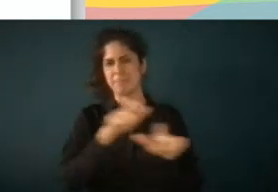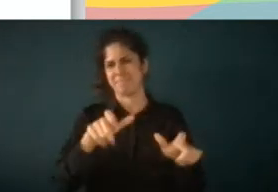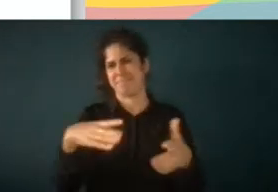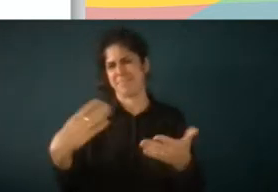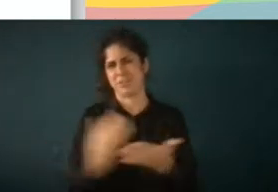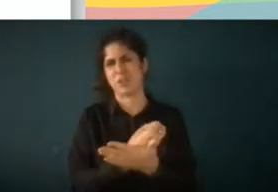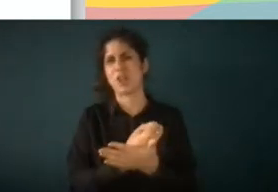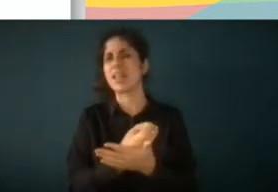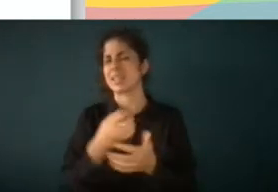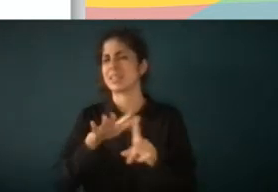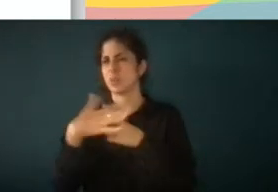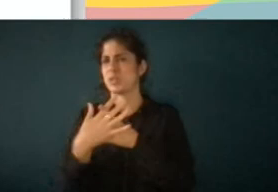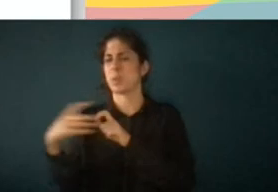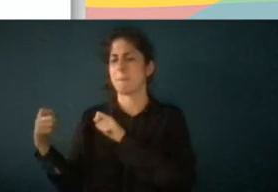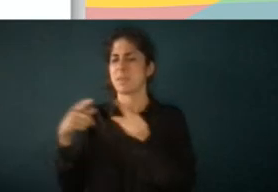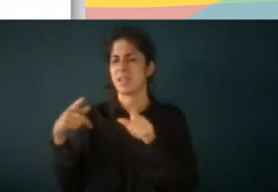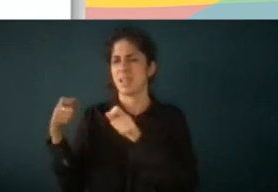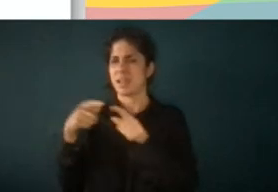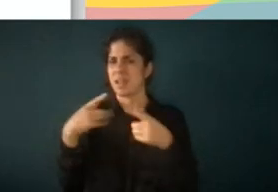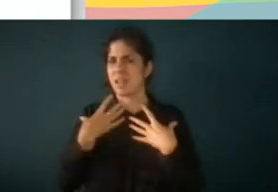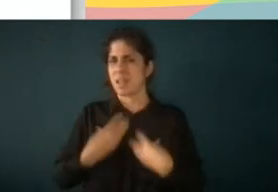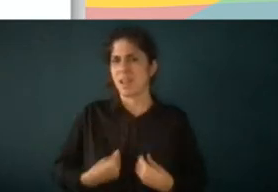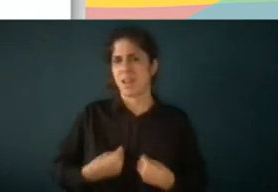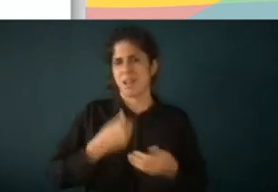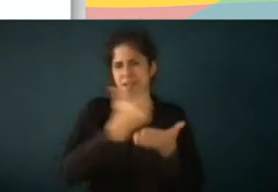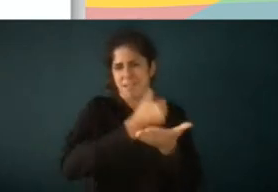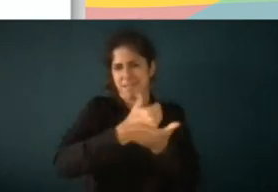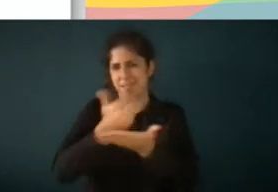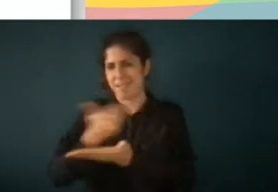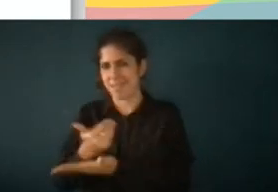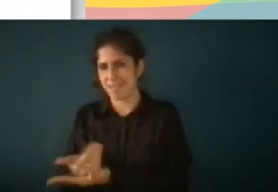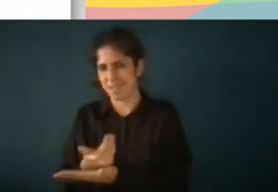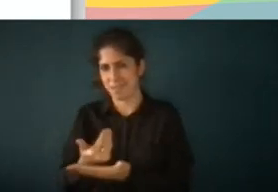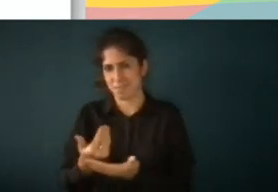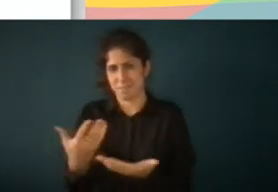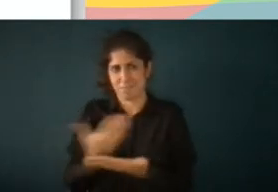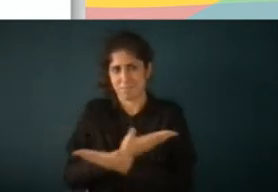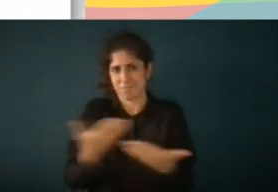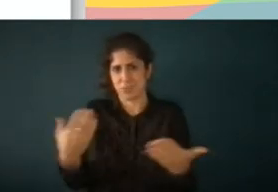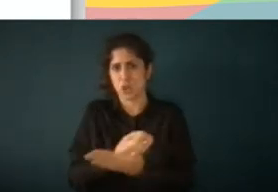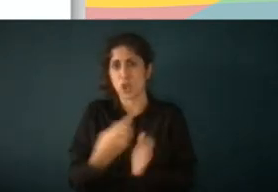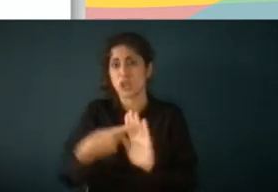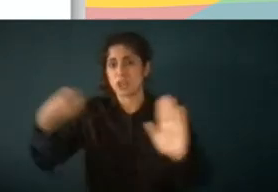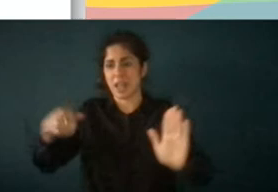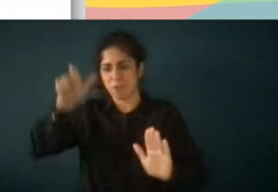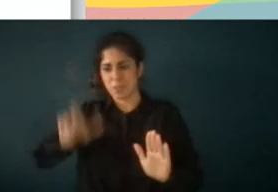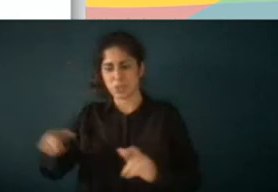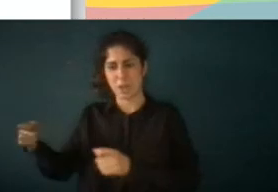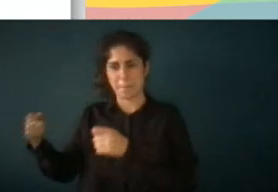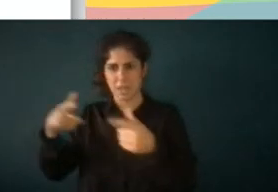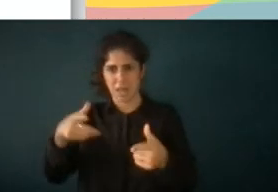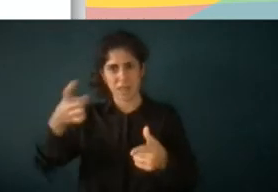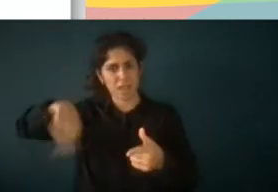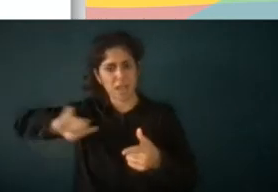migratorio y no porque se esté beneficiando las personas se está lucrando todo el mundo menos las personas migrantes y no les beneficia en nada esta